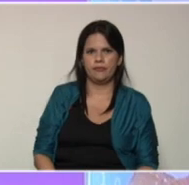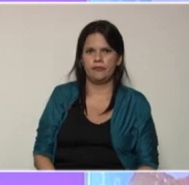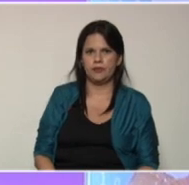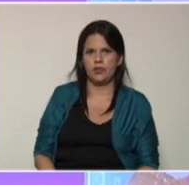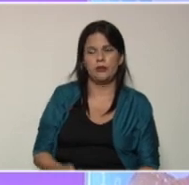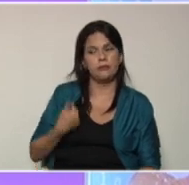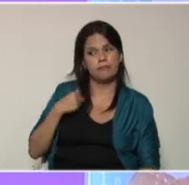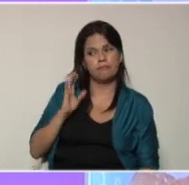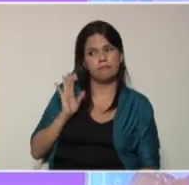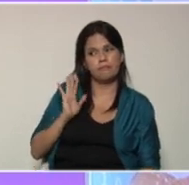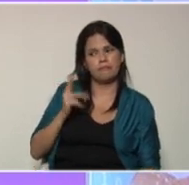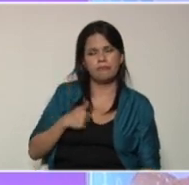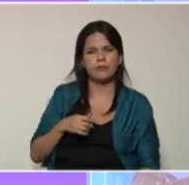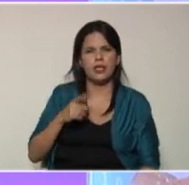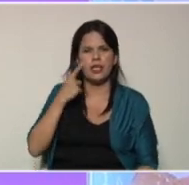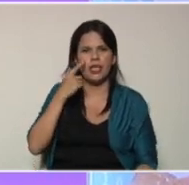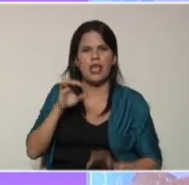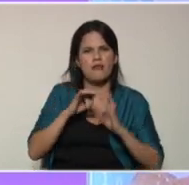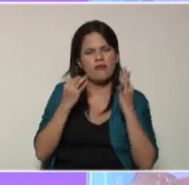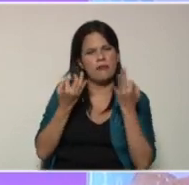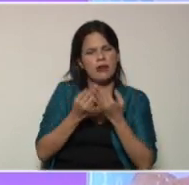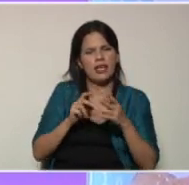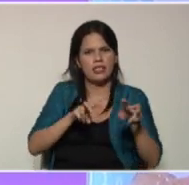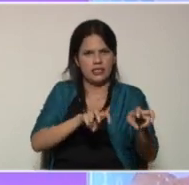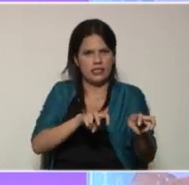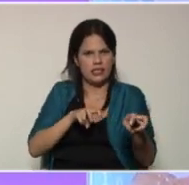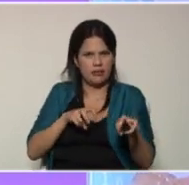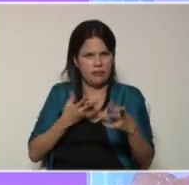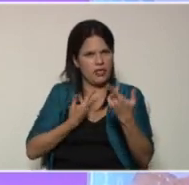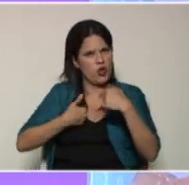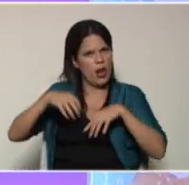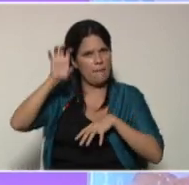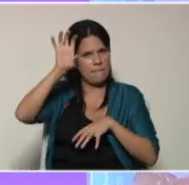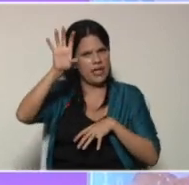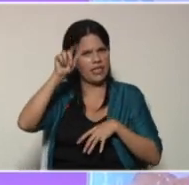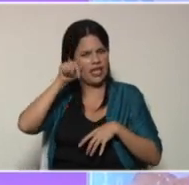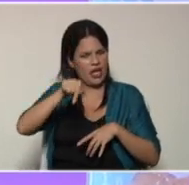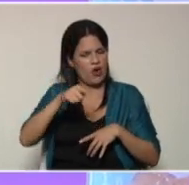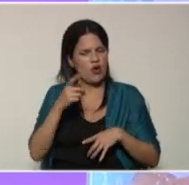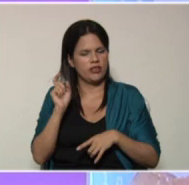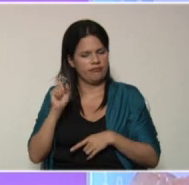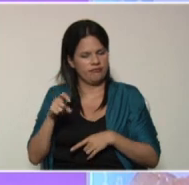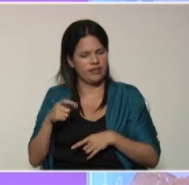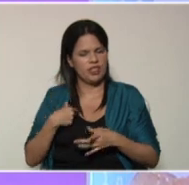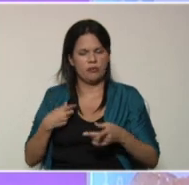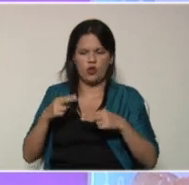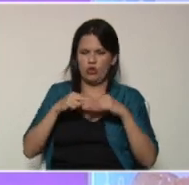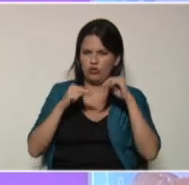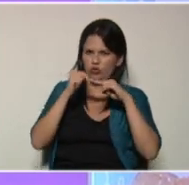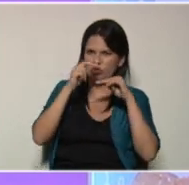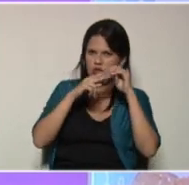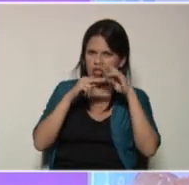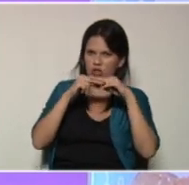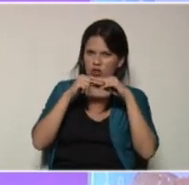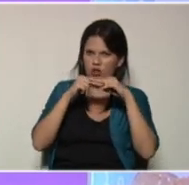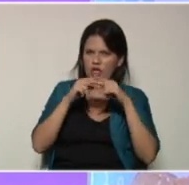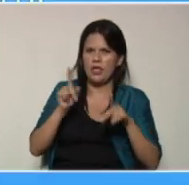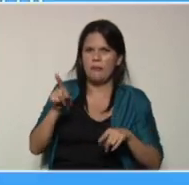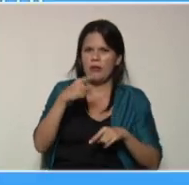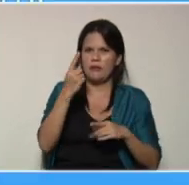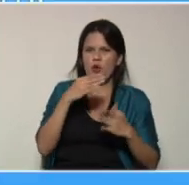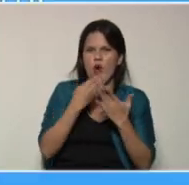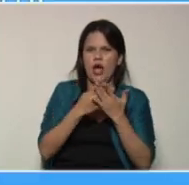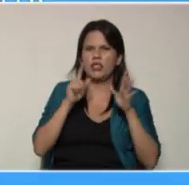que me retiro para que queden en familia sembrando la patria que hoy merecemos y estamos construyendo en educación primaria.